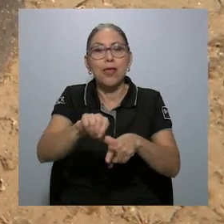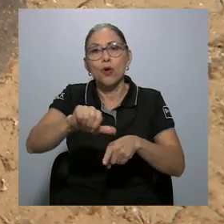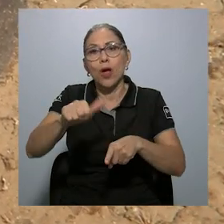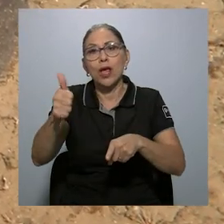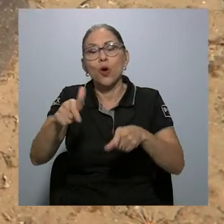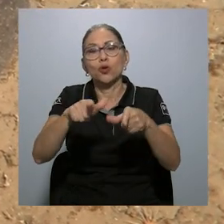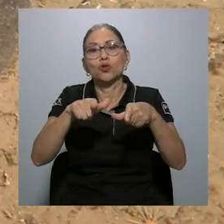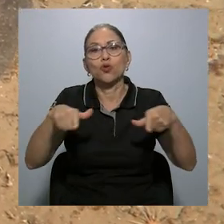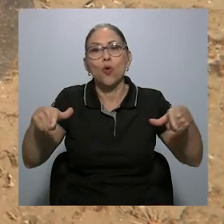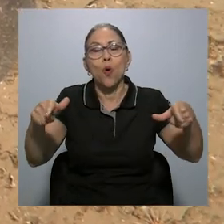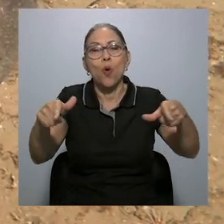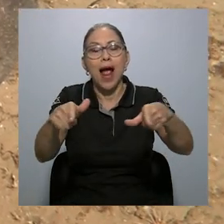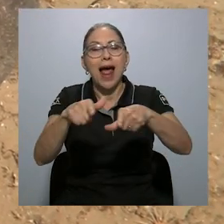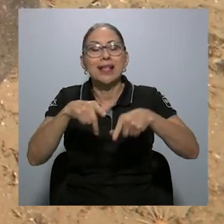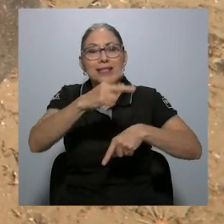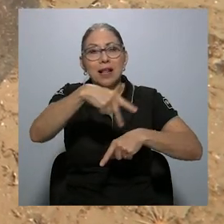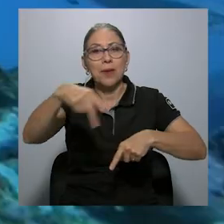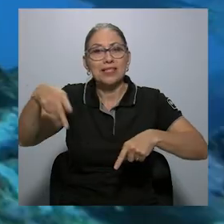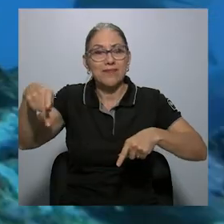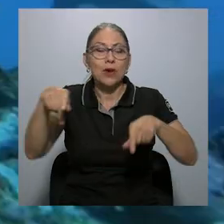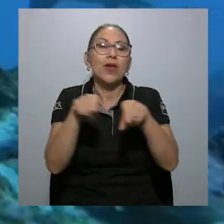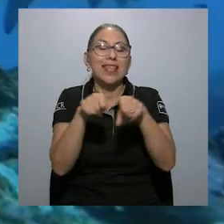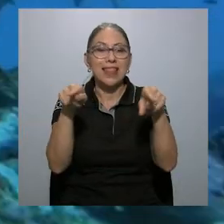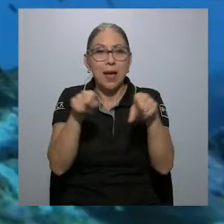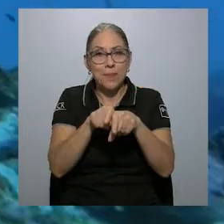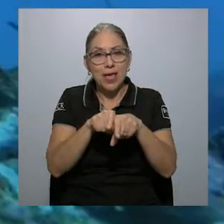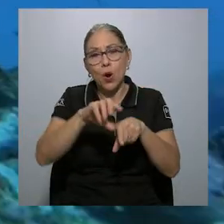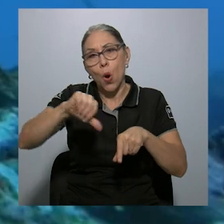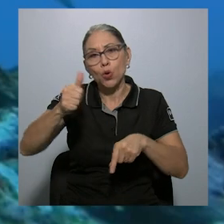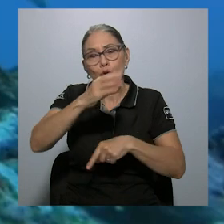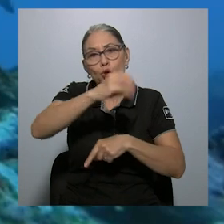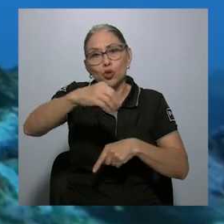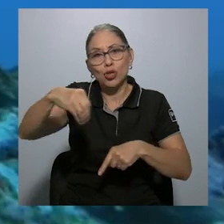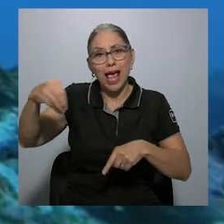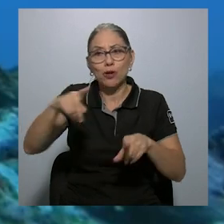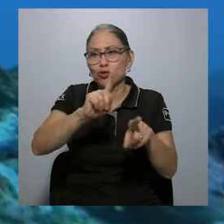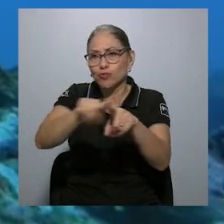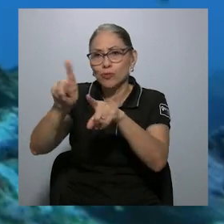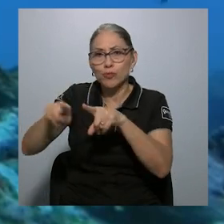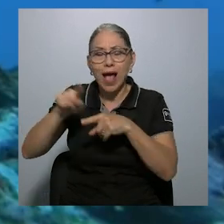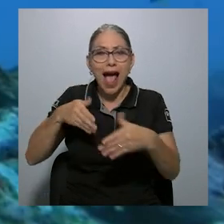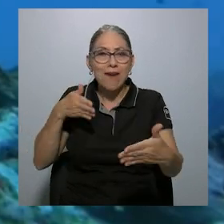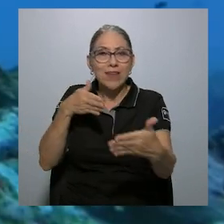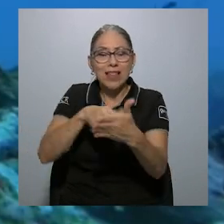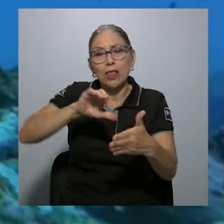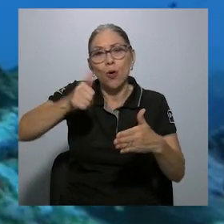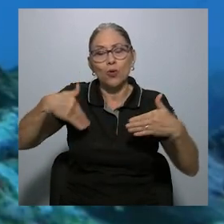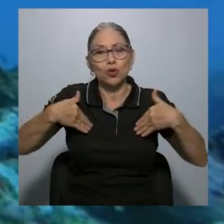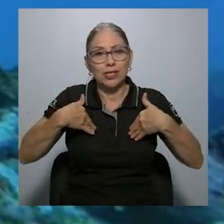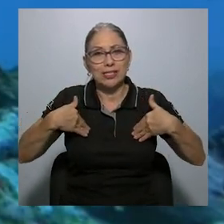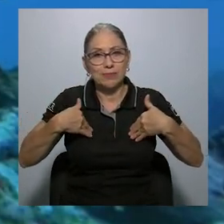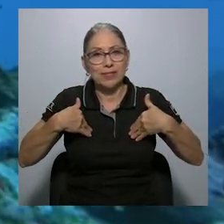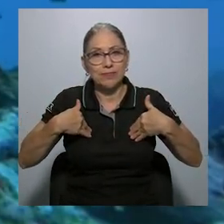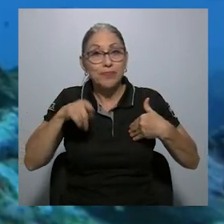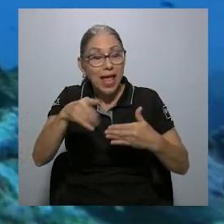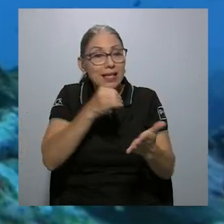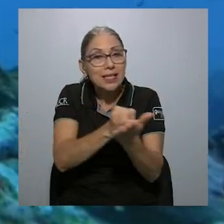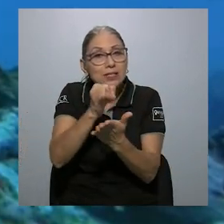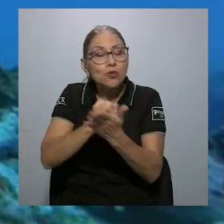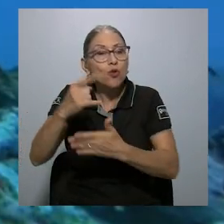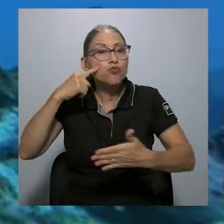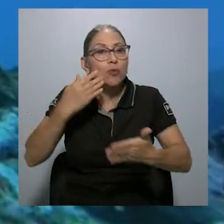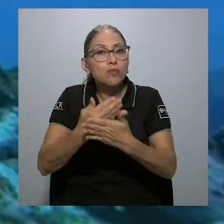otras áreas del Océano Pacífico y en otros océanos, afectando a otras especies. El estudio